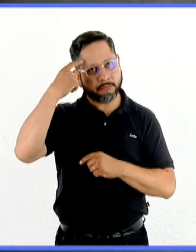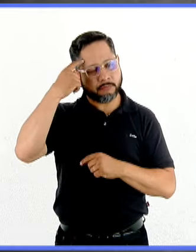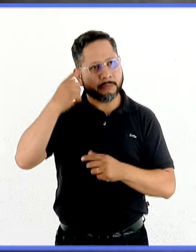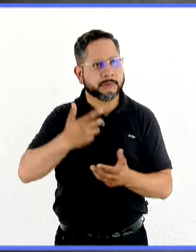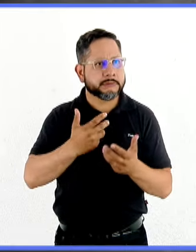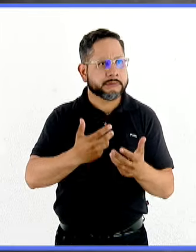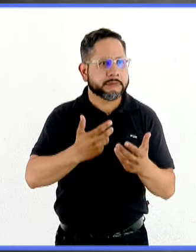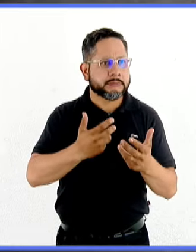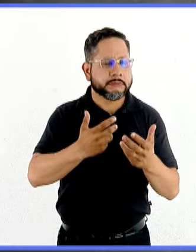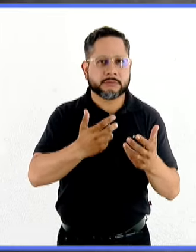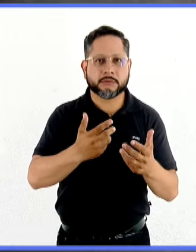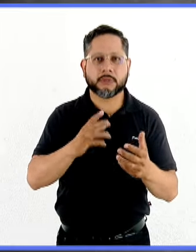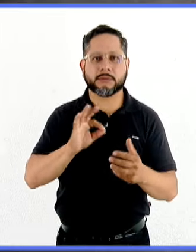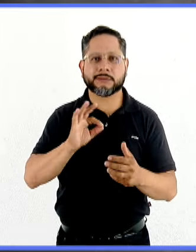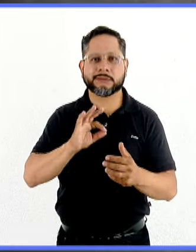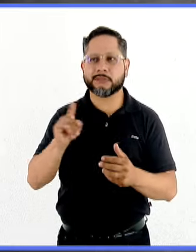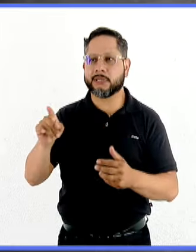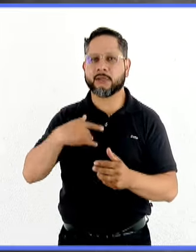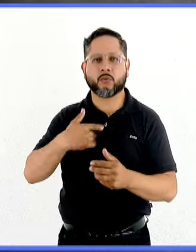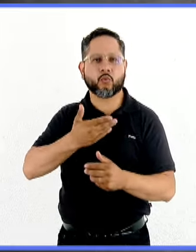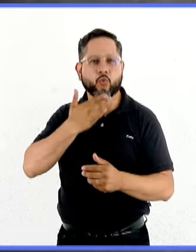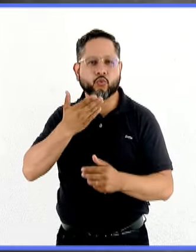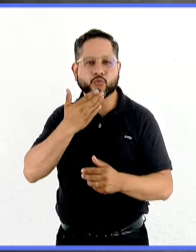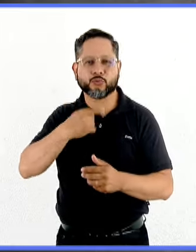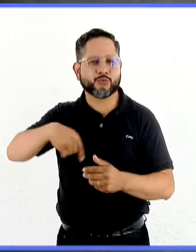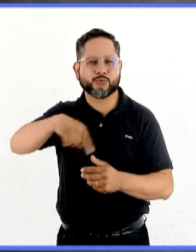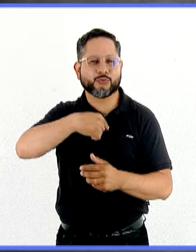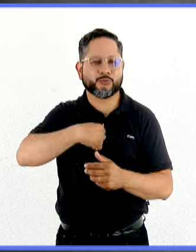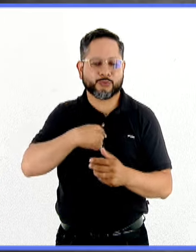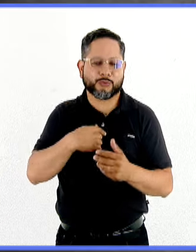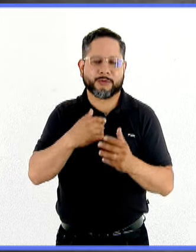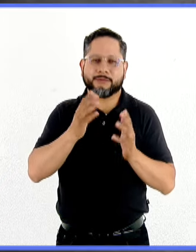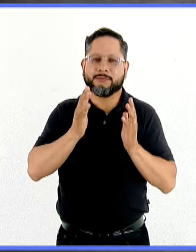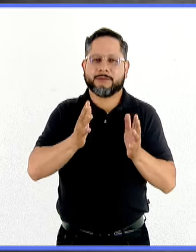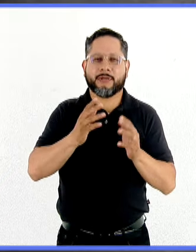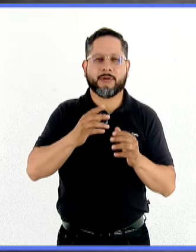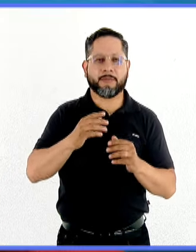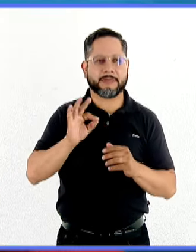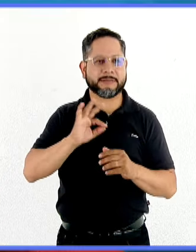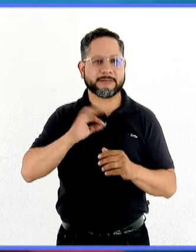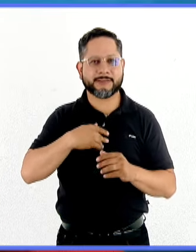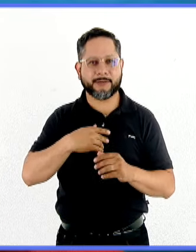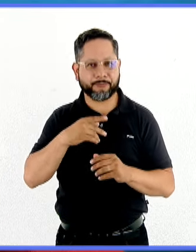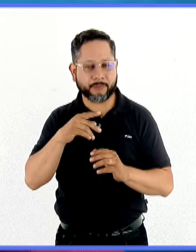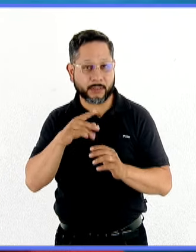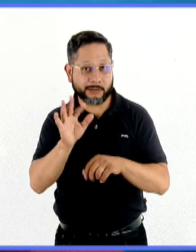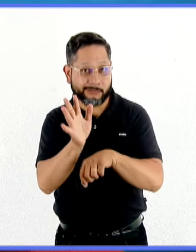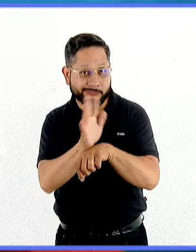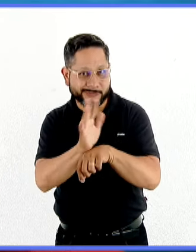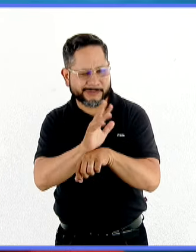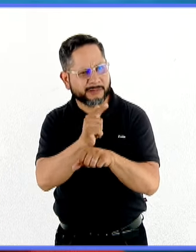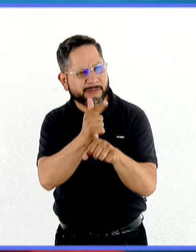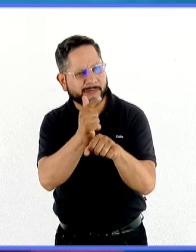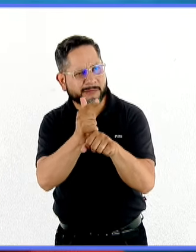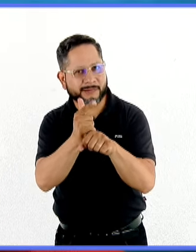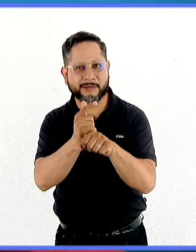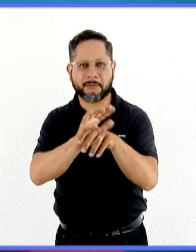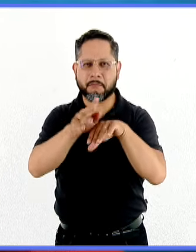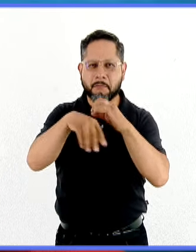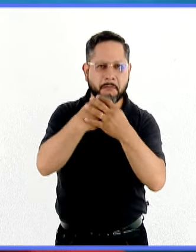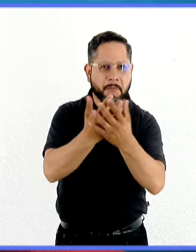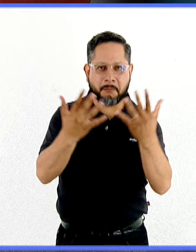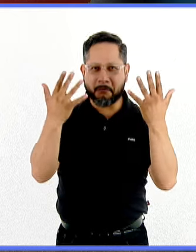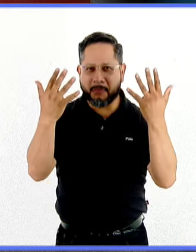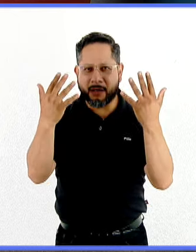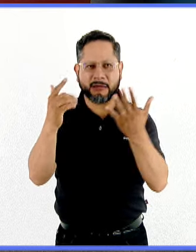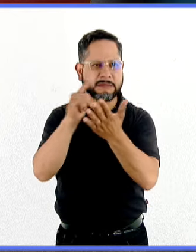obsesivos, que pueden tener rituales, yo creo que como lo has mencionado, como que algunas películas nos han permitido identificar que si el lavado de manos,